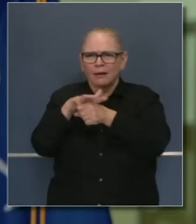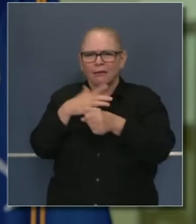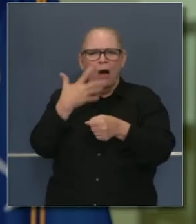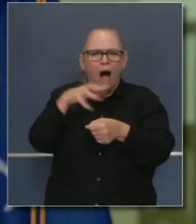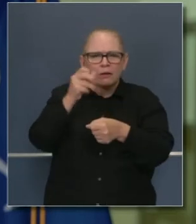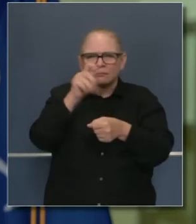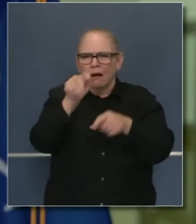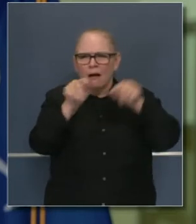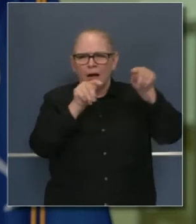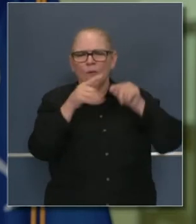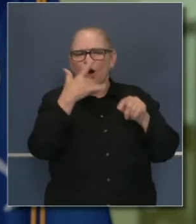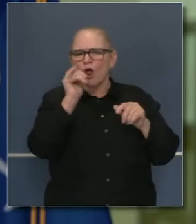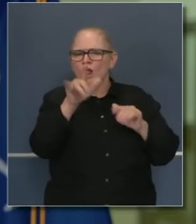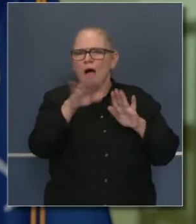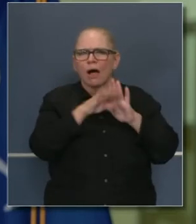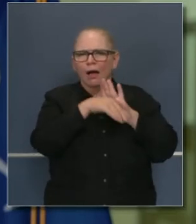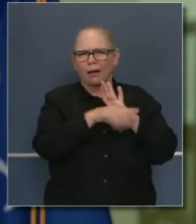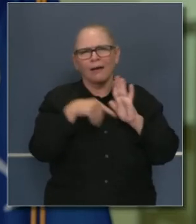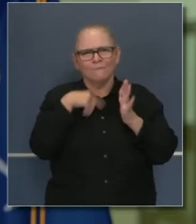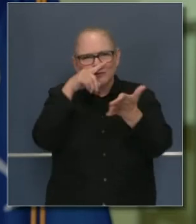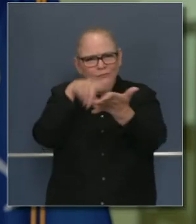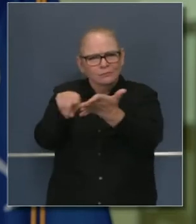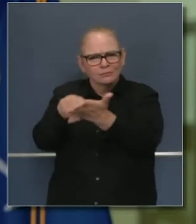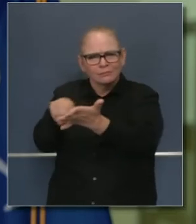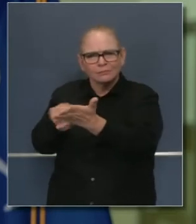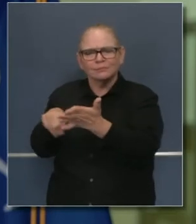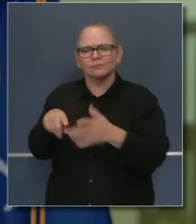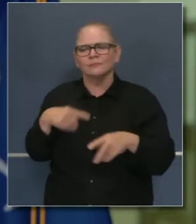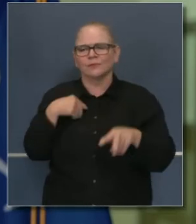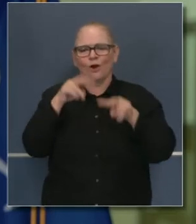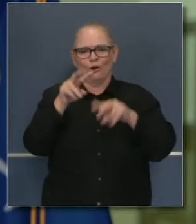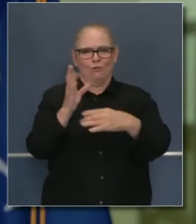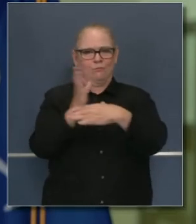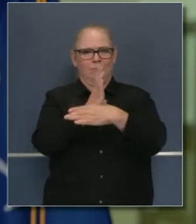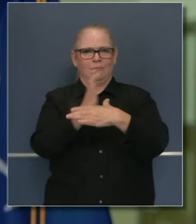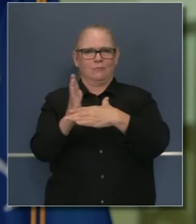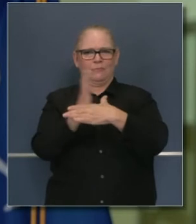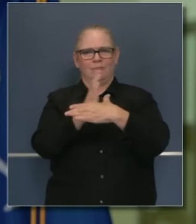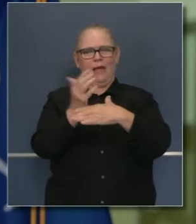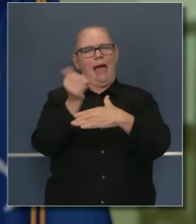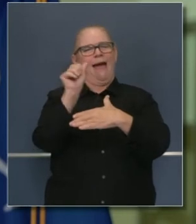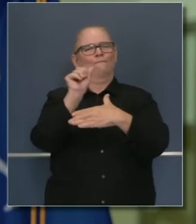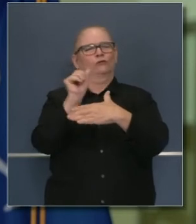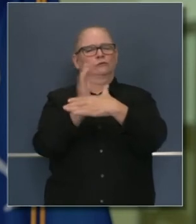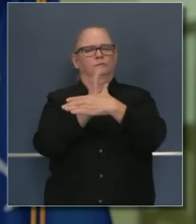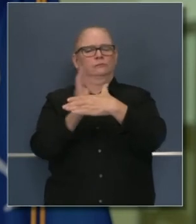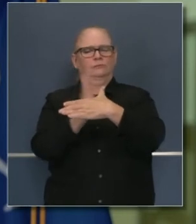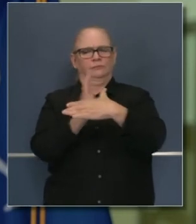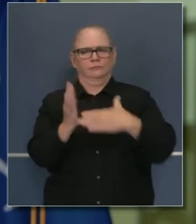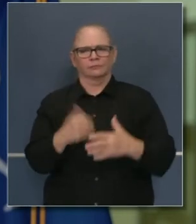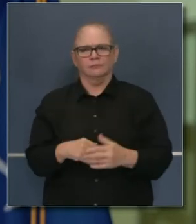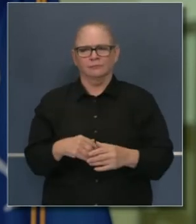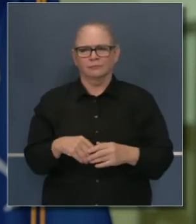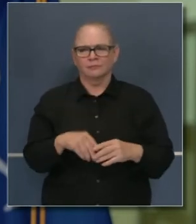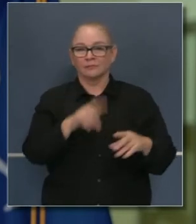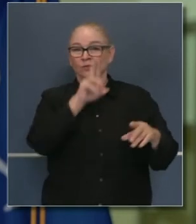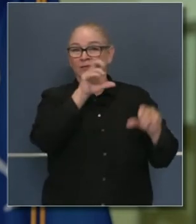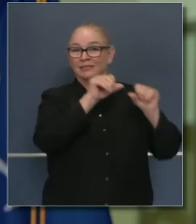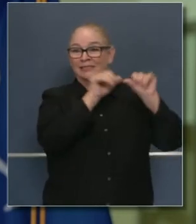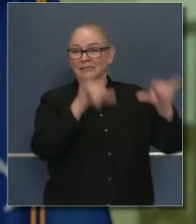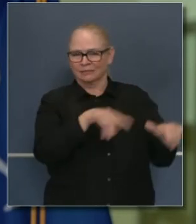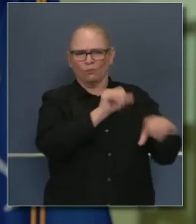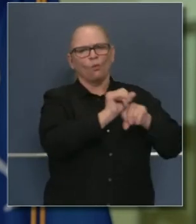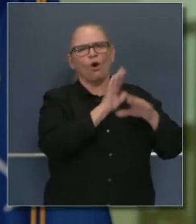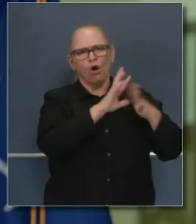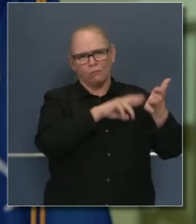enfermedad. Ha sido tradicional buscar períodos de tiempo de 14 días, incluso a través del sistema del condado de